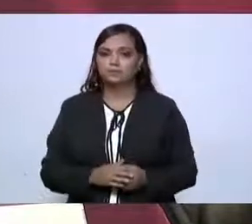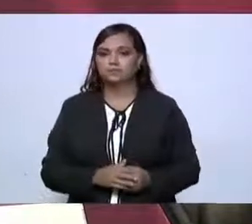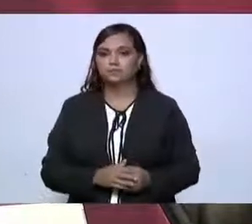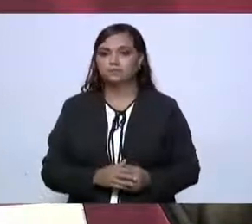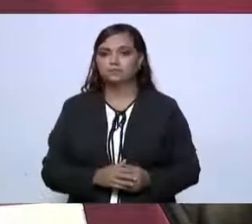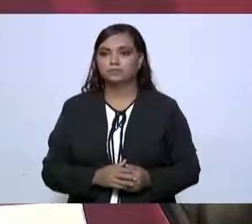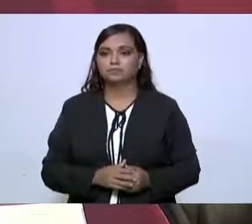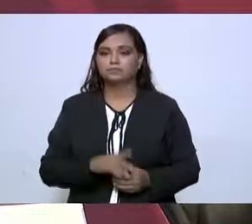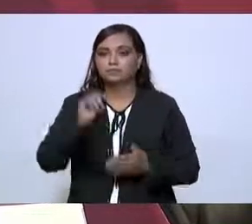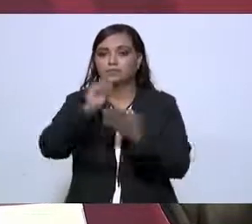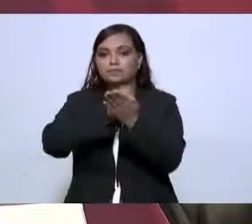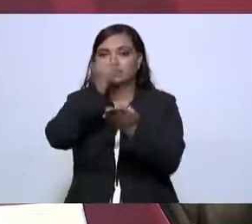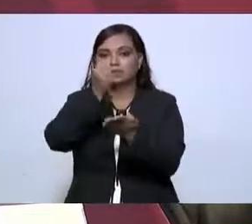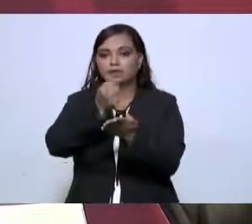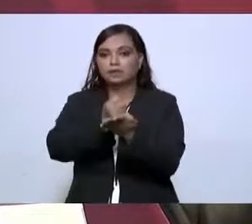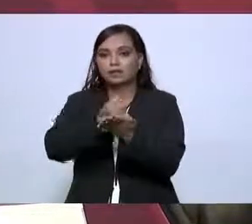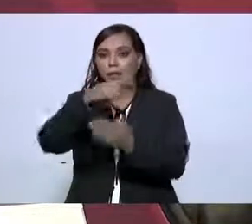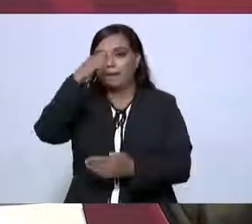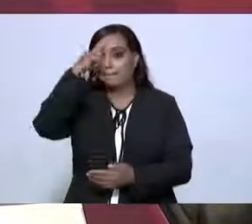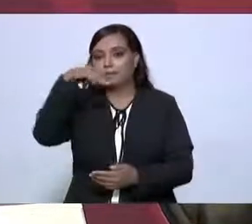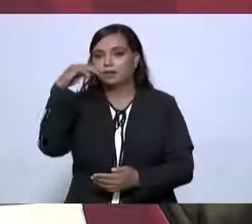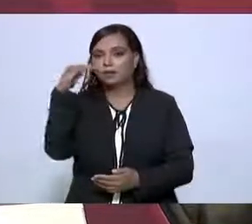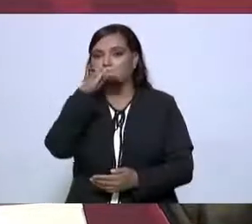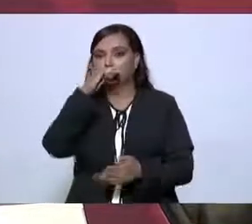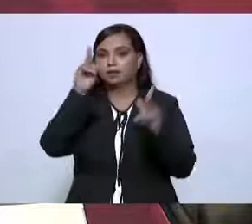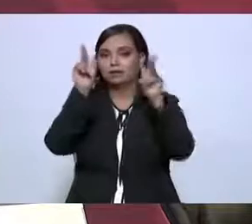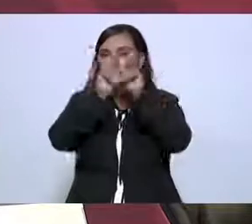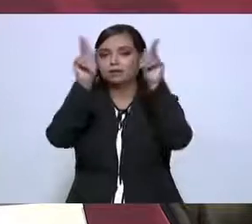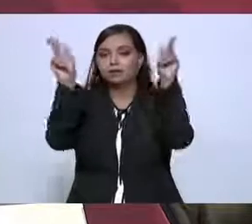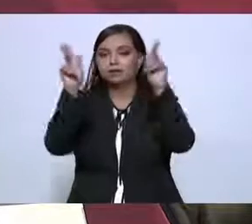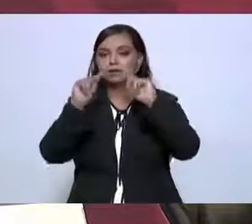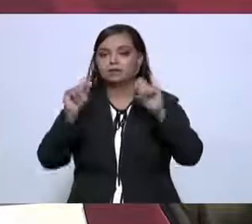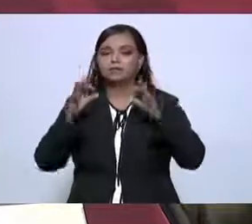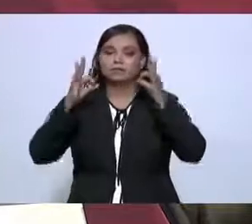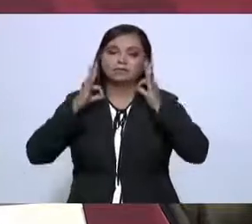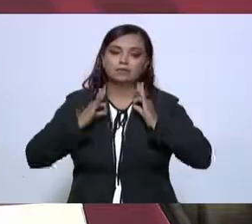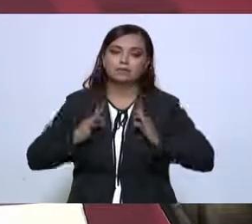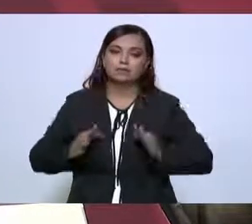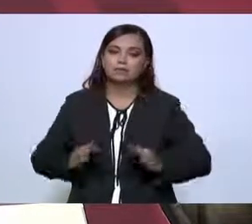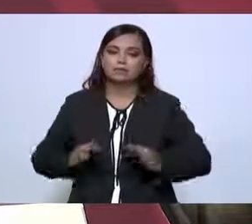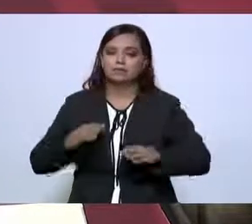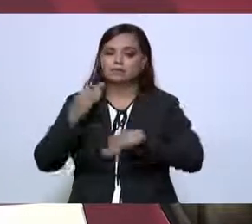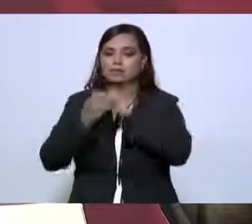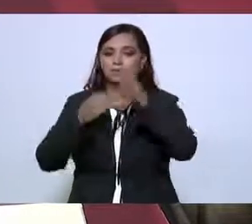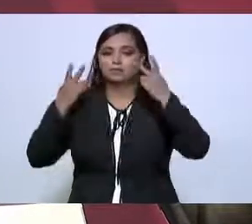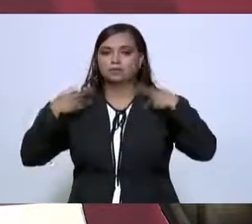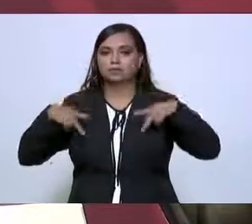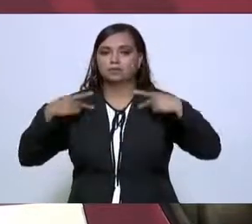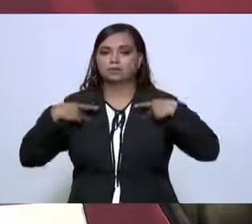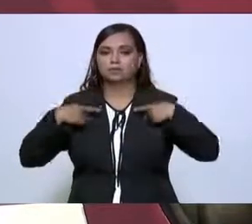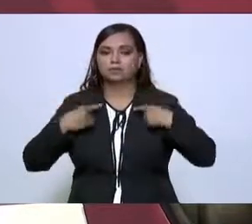en Tamaulipas para garantizar la paz, la tranquilidad de la gente.